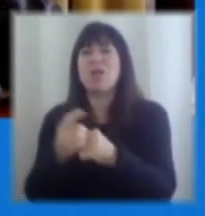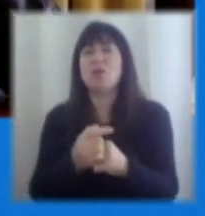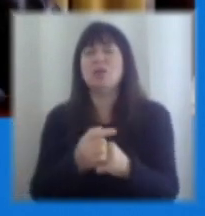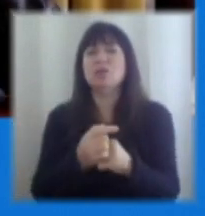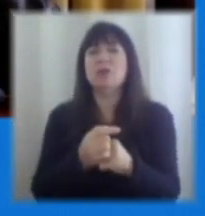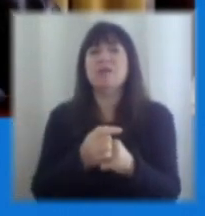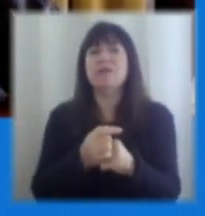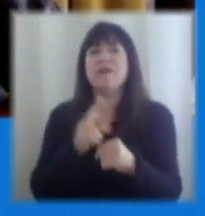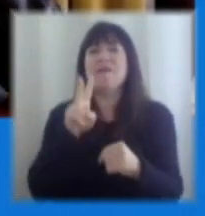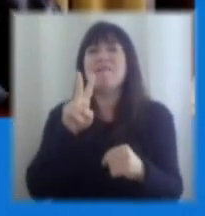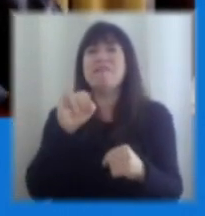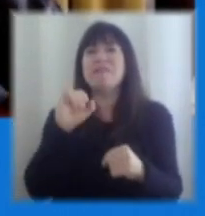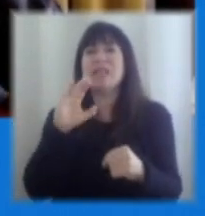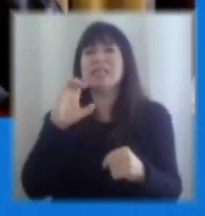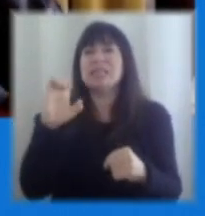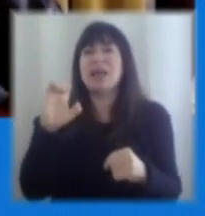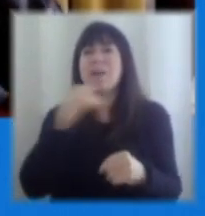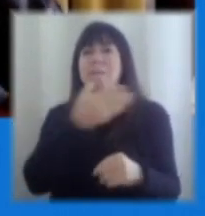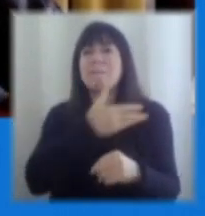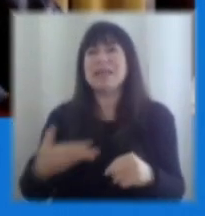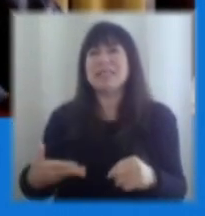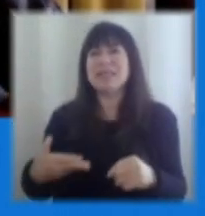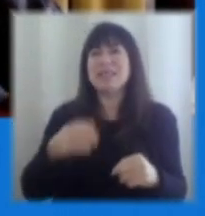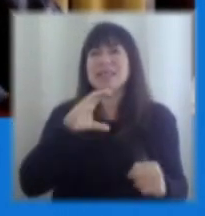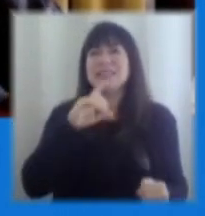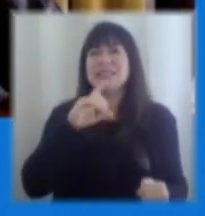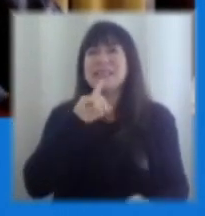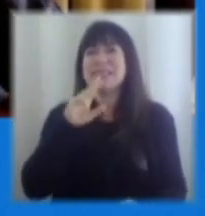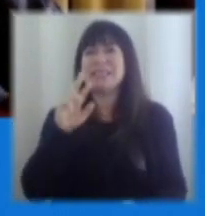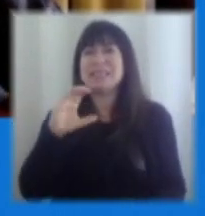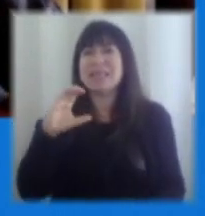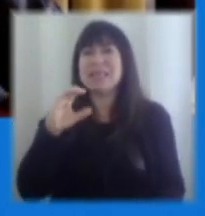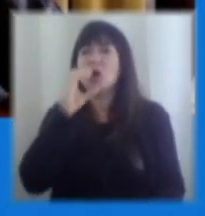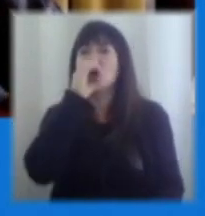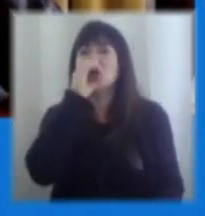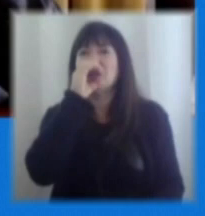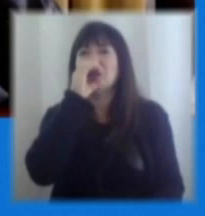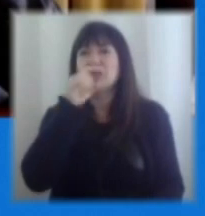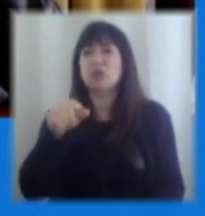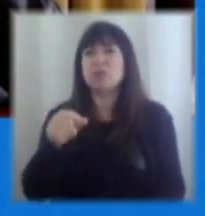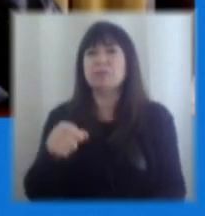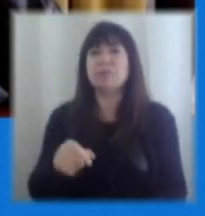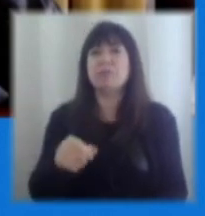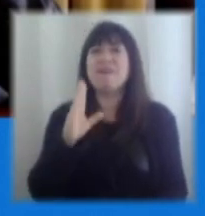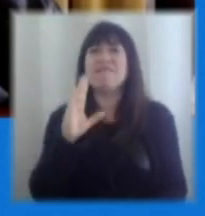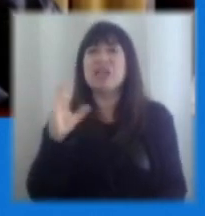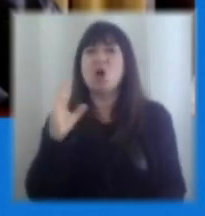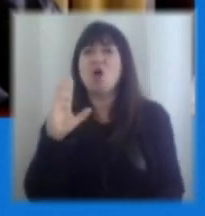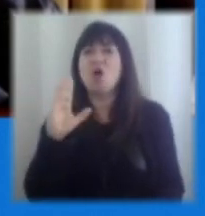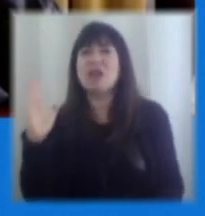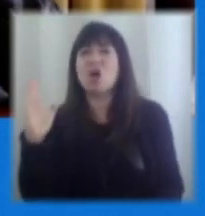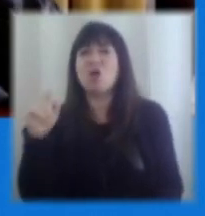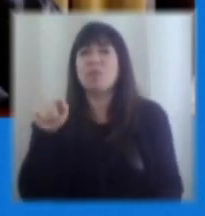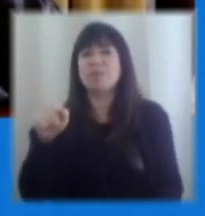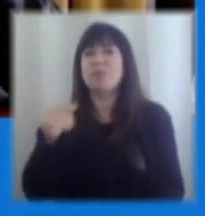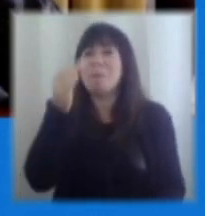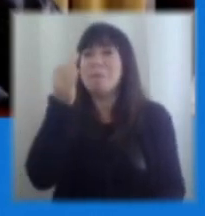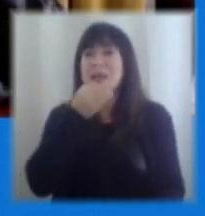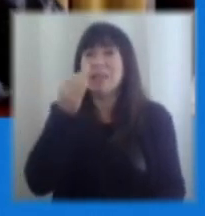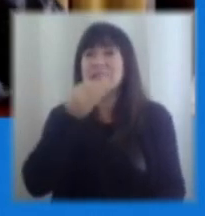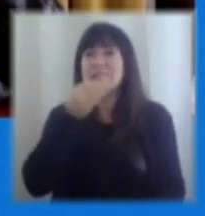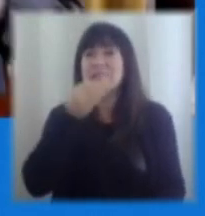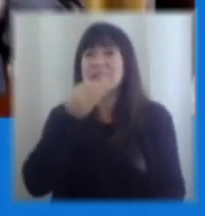vicepresidente de la CPC Concepción CPC BUDU habla de que aquí hay muchos sectores que